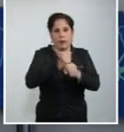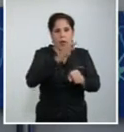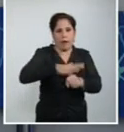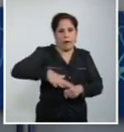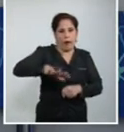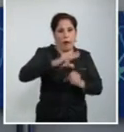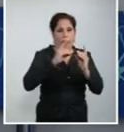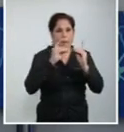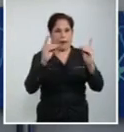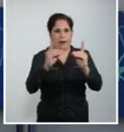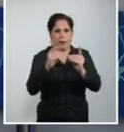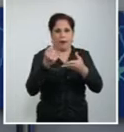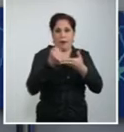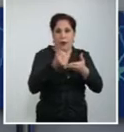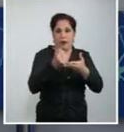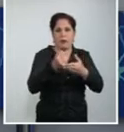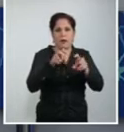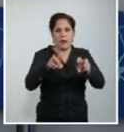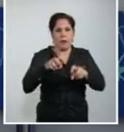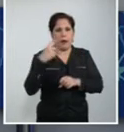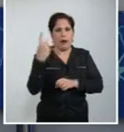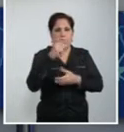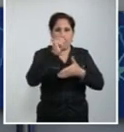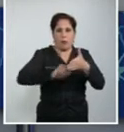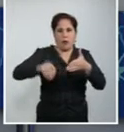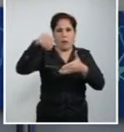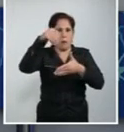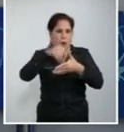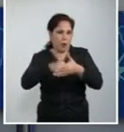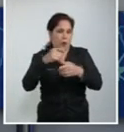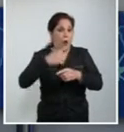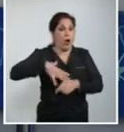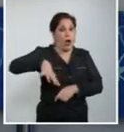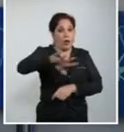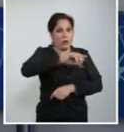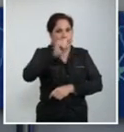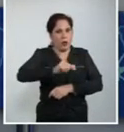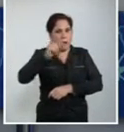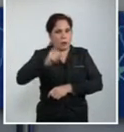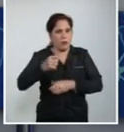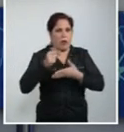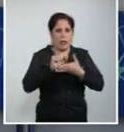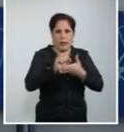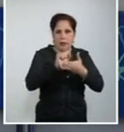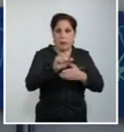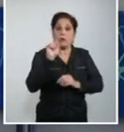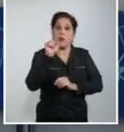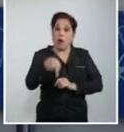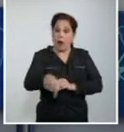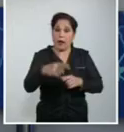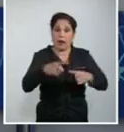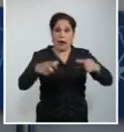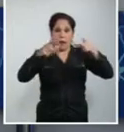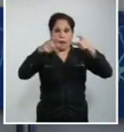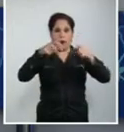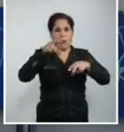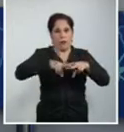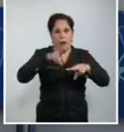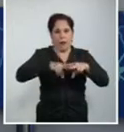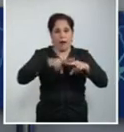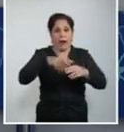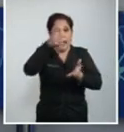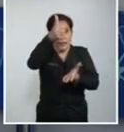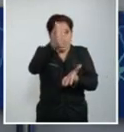las oficinas auxiliares de la Asamblea Nacional del Poder Popular y a todo el personal que presta servicios en el Capitolio de La Habana, sede